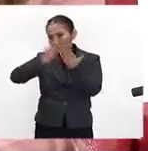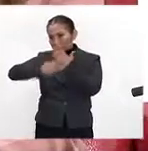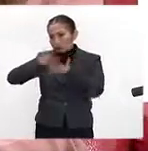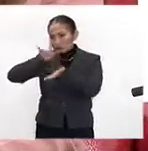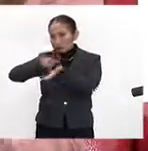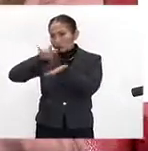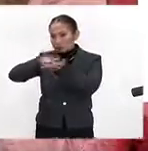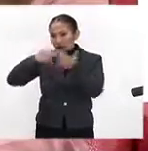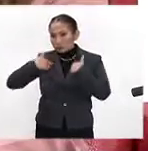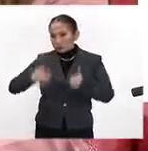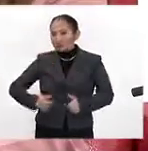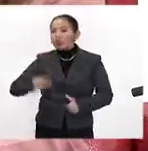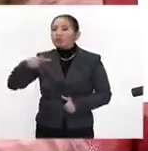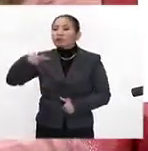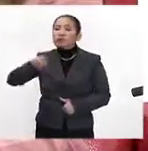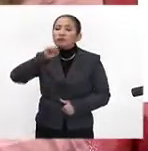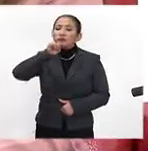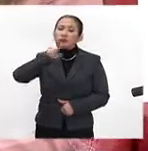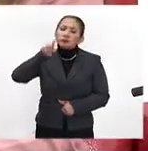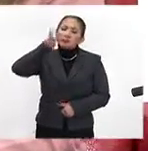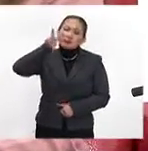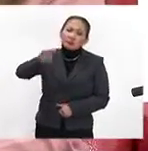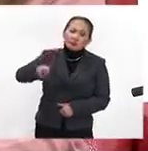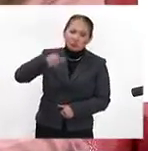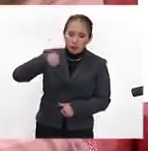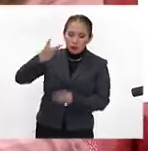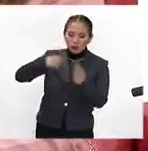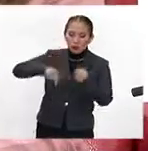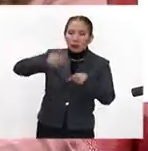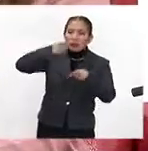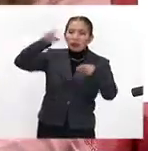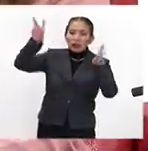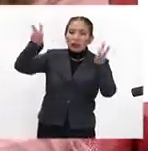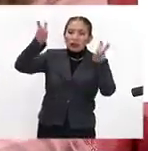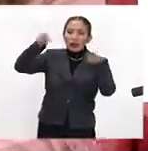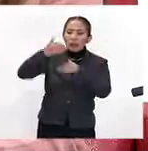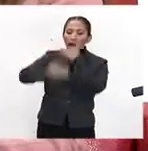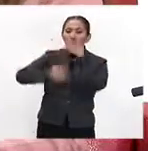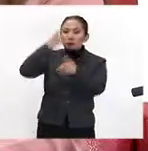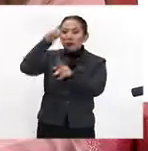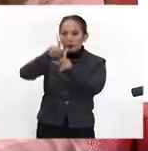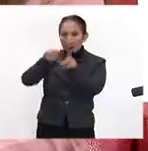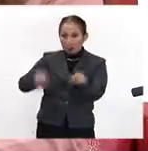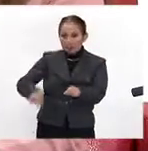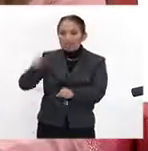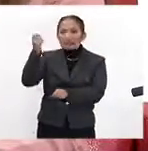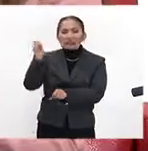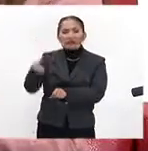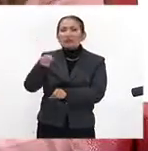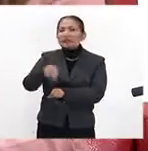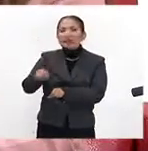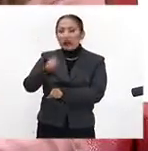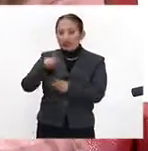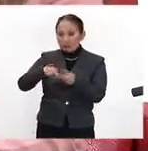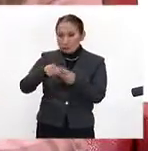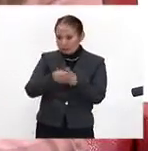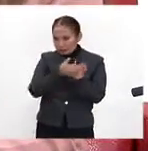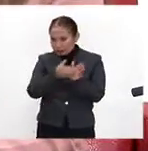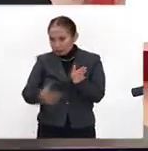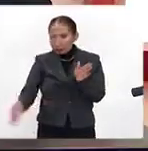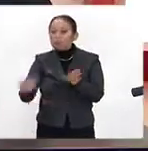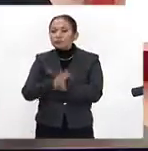ayuda al ser humano. Pero en esta ocasión vemos, vengo a hablar acerca de Pasos para la Paz. Pasos para la Paz nace